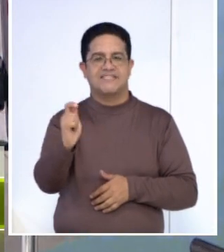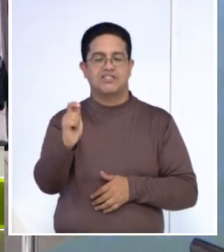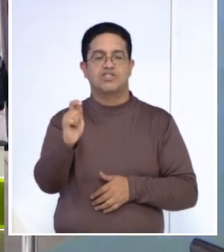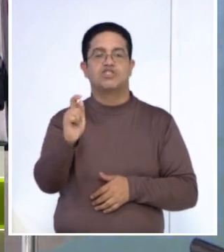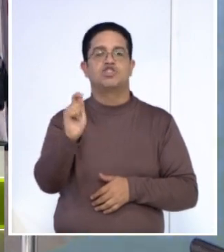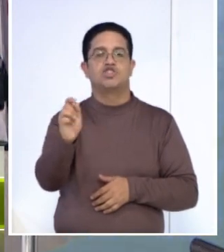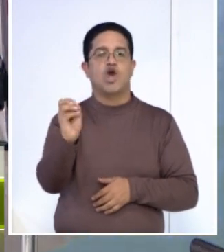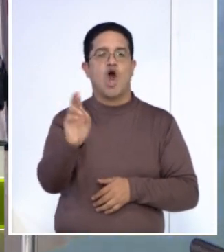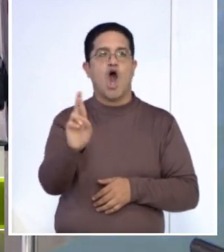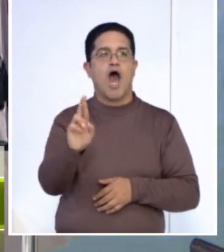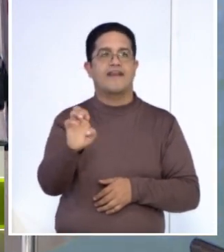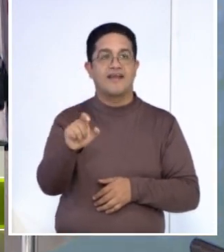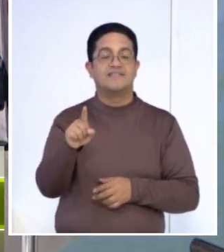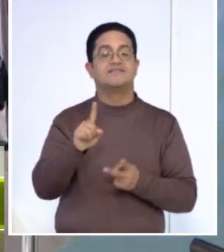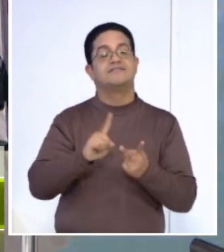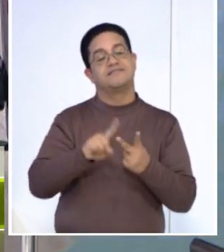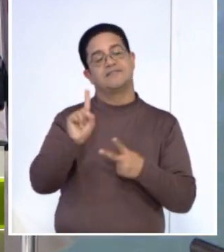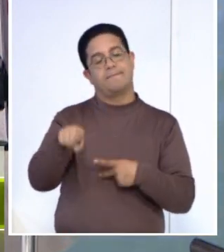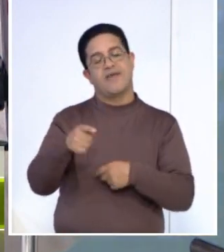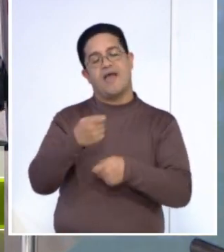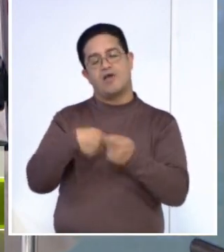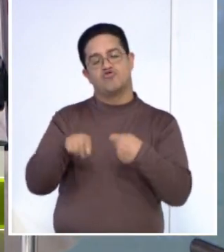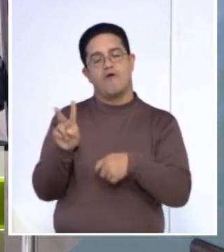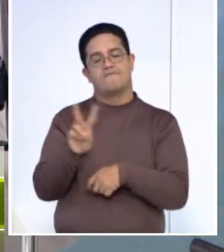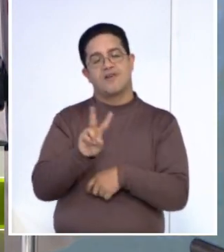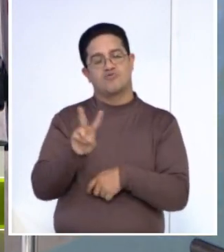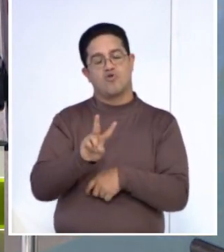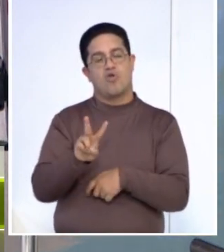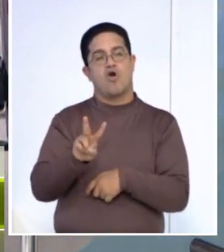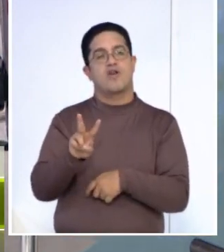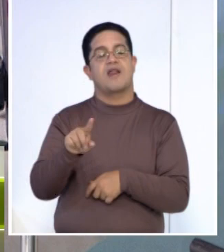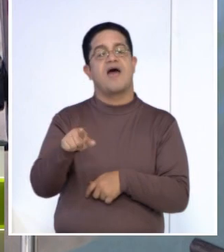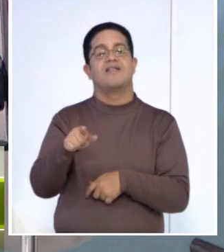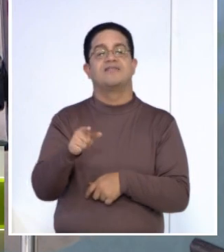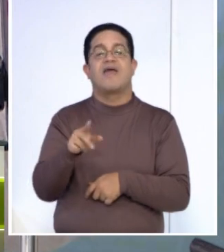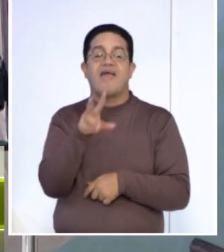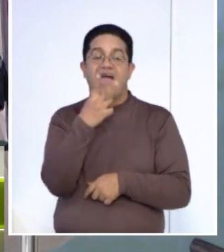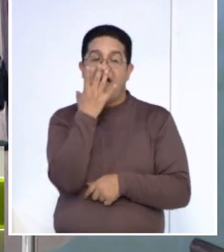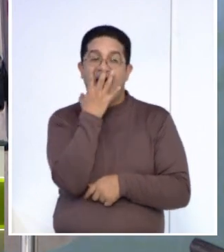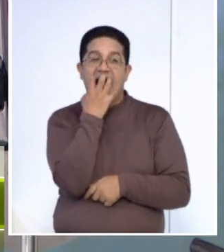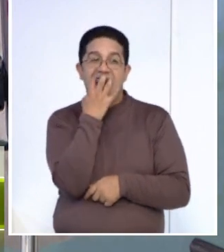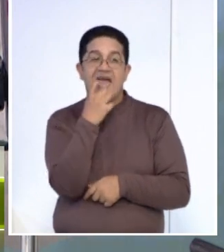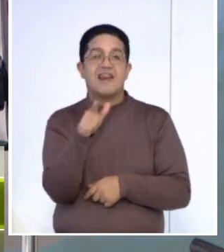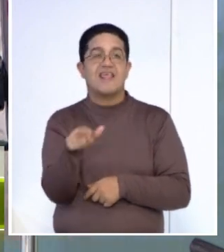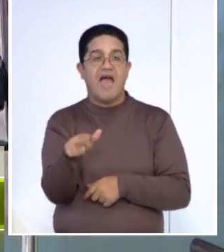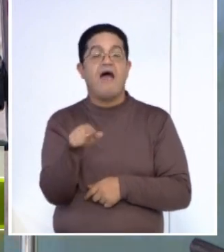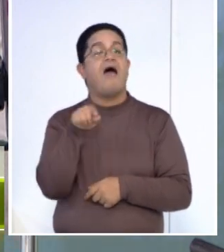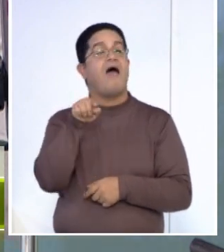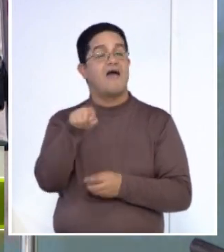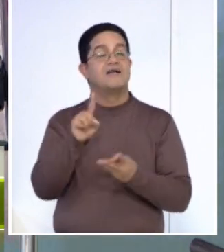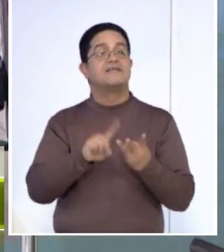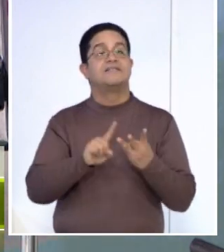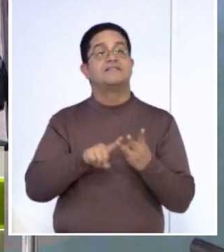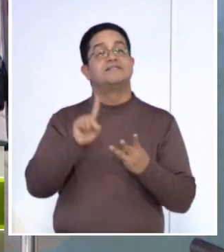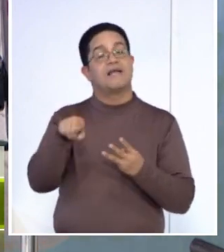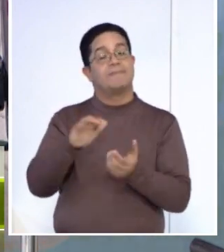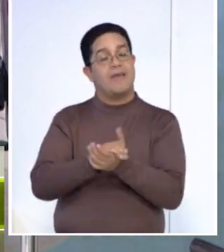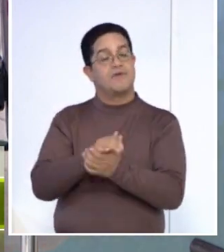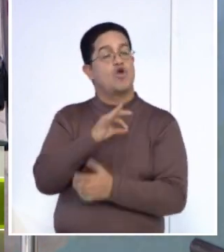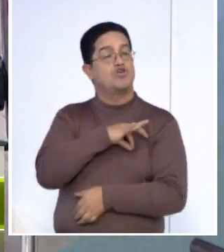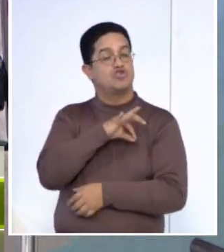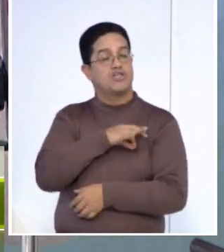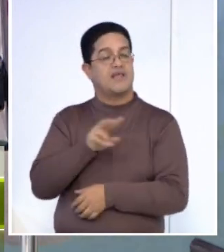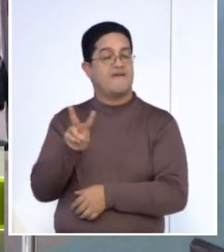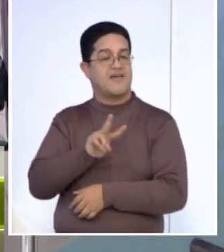Venezolana de Alergia a Asma Inmunología. arroba S-V-A-A-I, donde tenemos información. Y nuestros amigos de la Sociedad